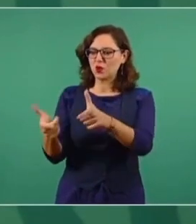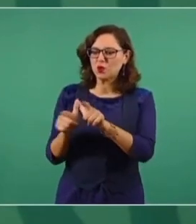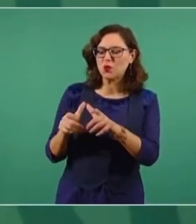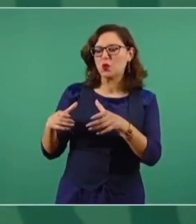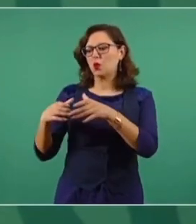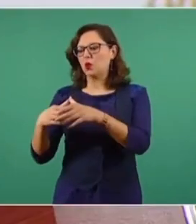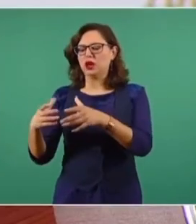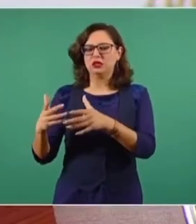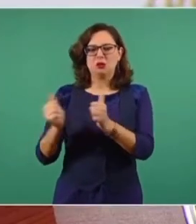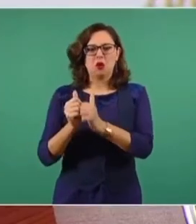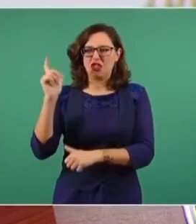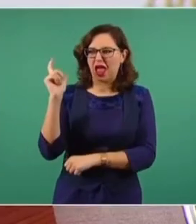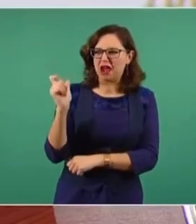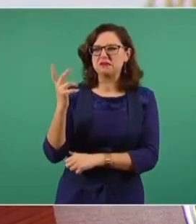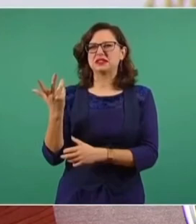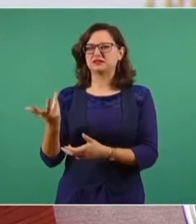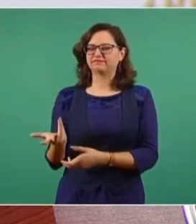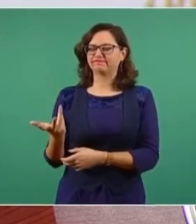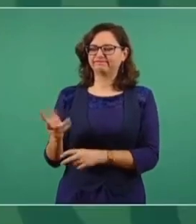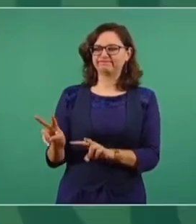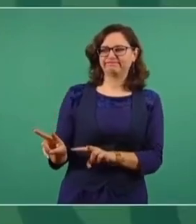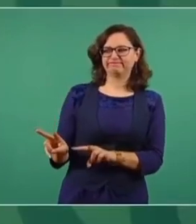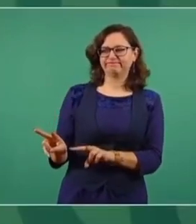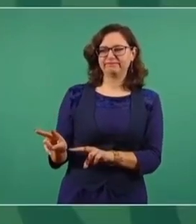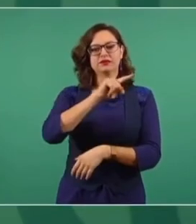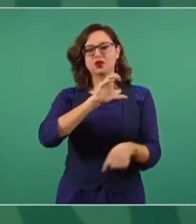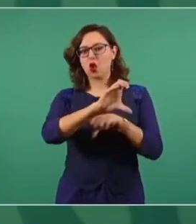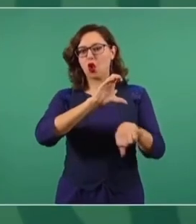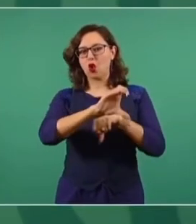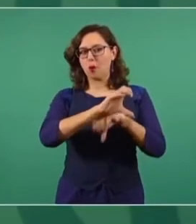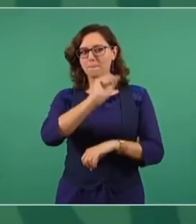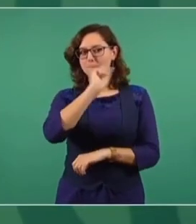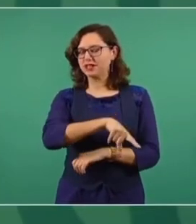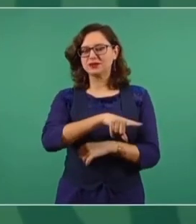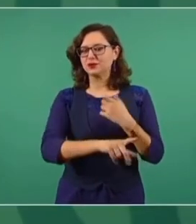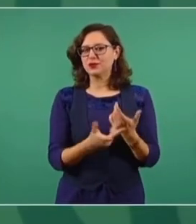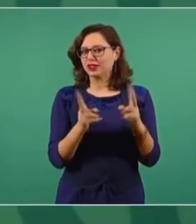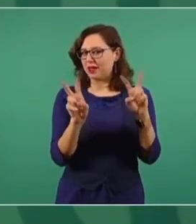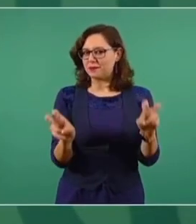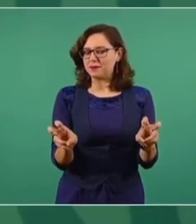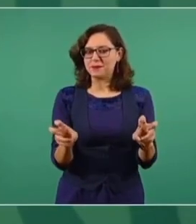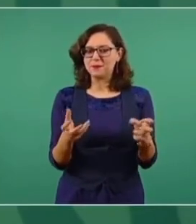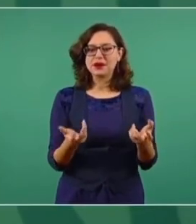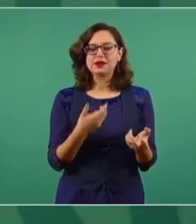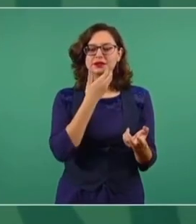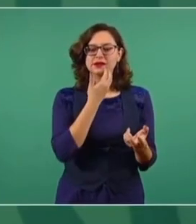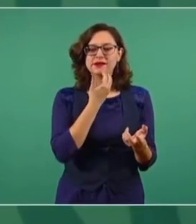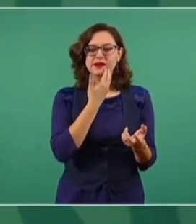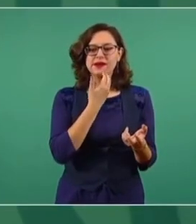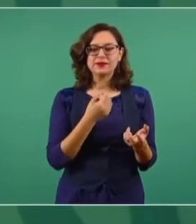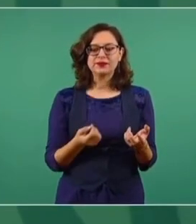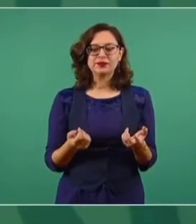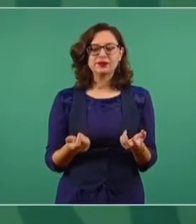autodefensas, eso lo experimentaron en Colombia. Inclusive lo trataron de